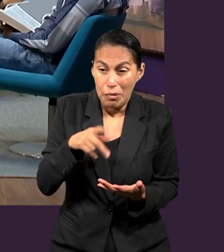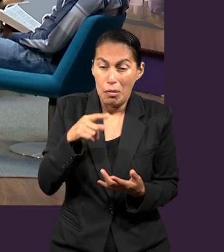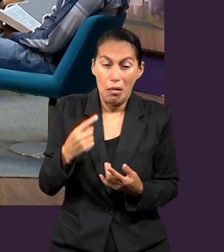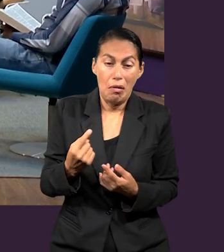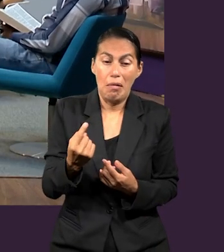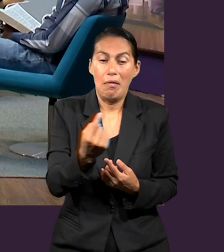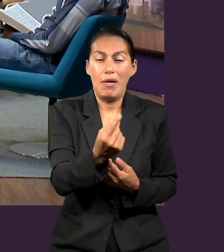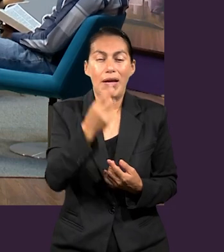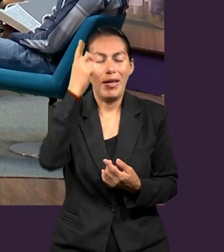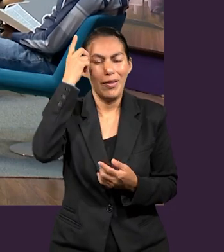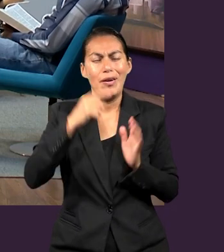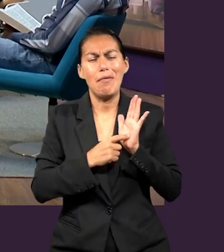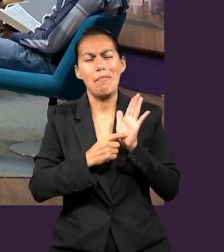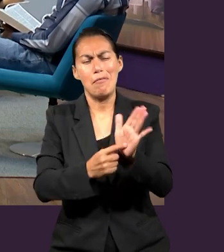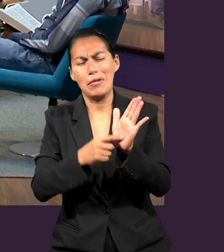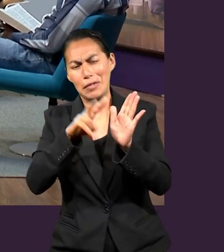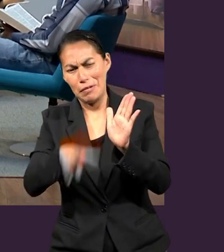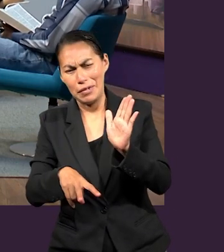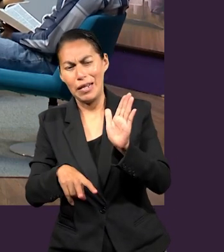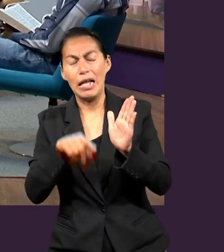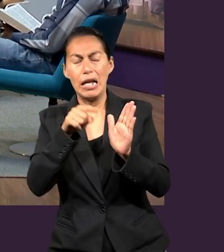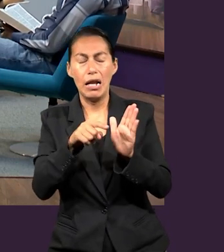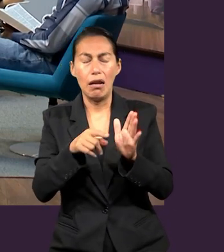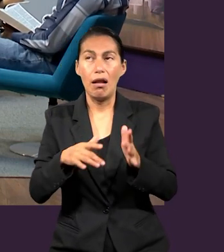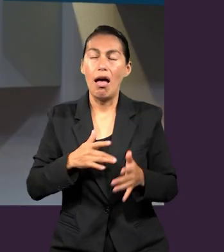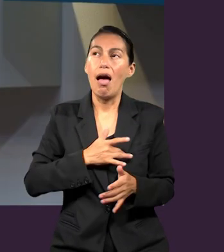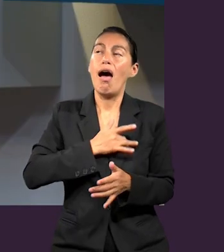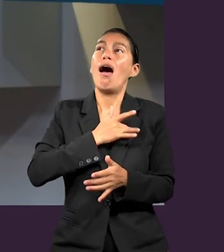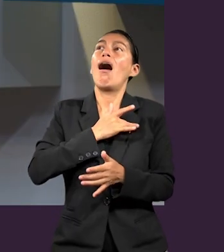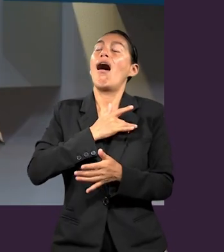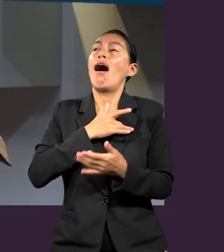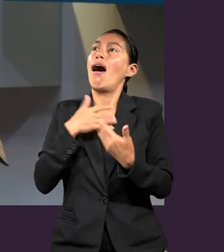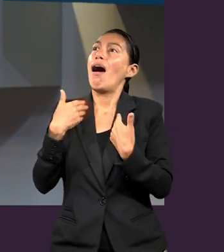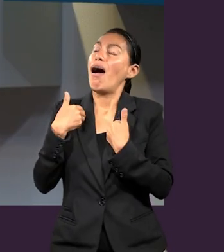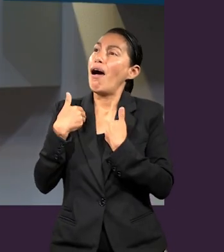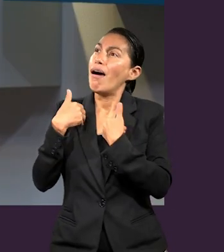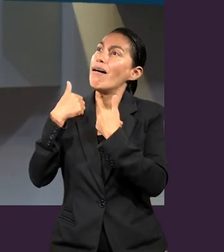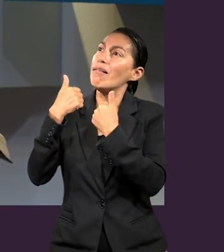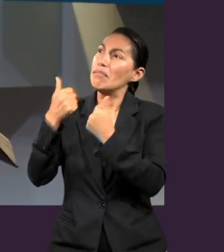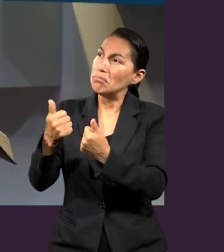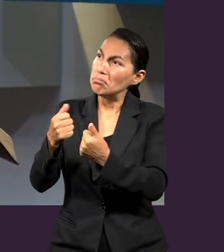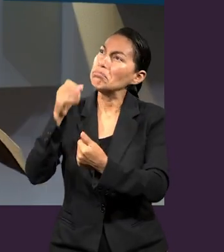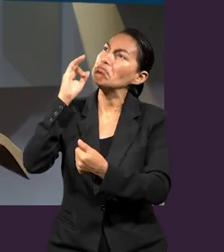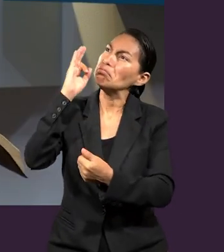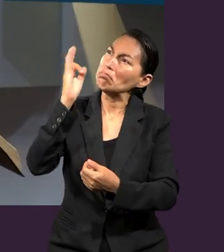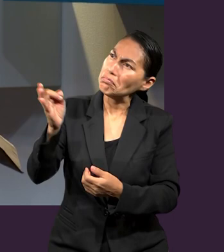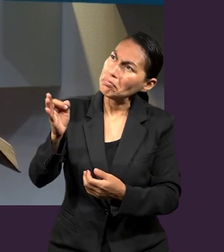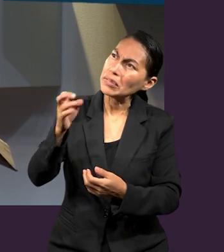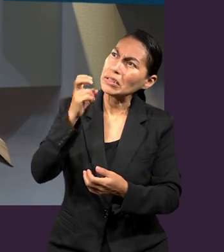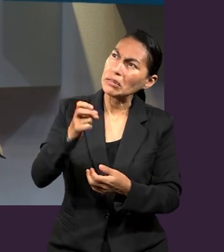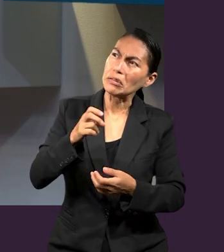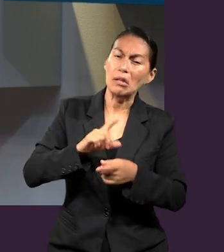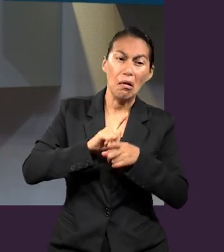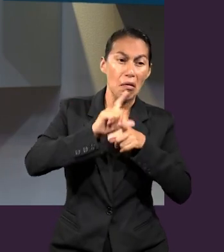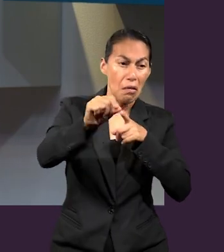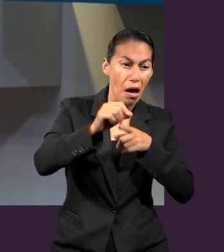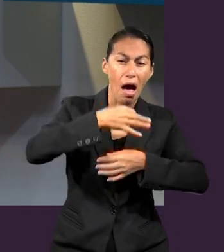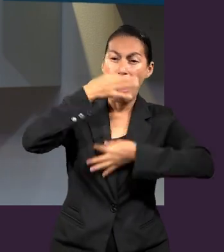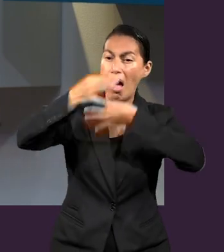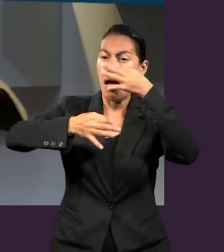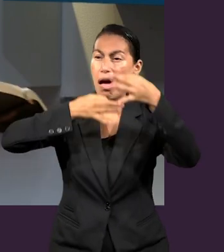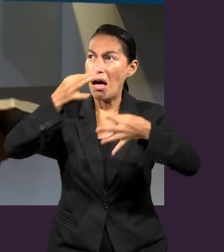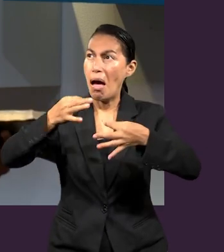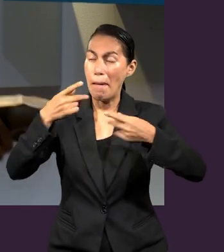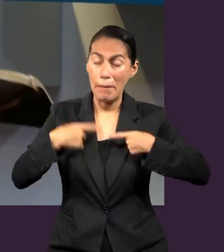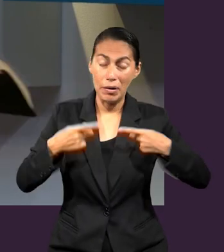de ser Saulo es Pablo y ahora empieza a predicar. Empieza a predicar y no solo predica a los judíos, sino que abre las